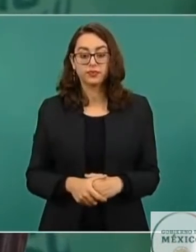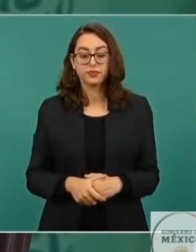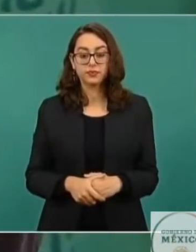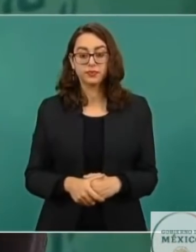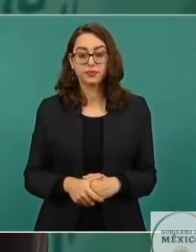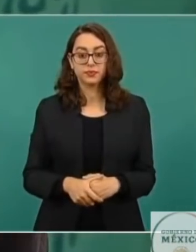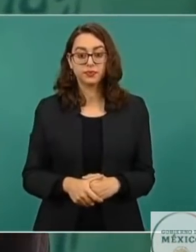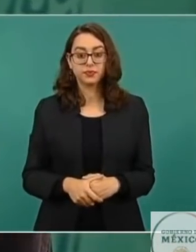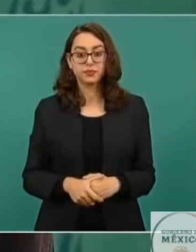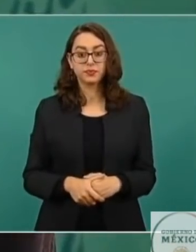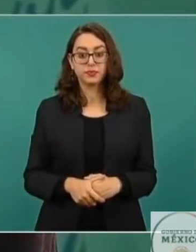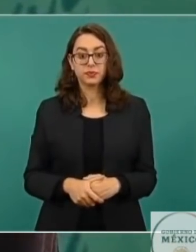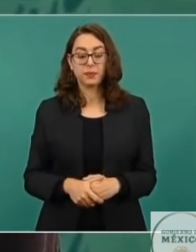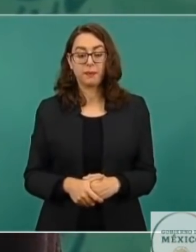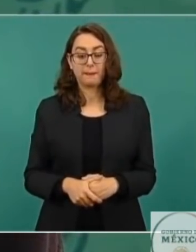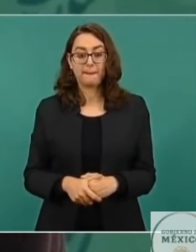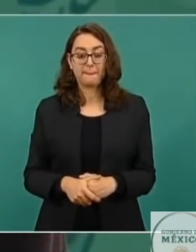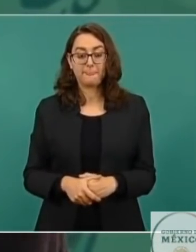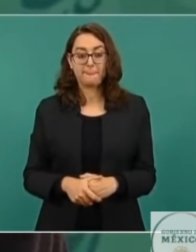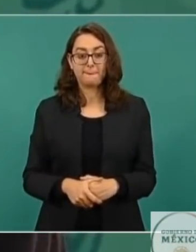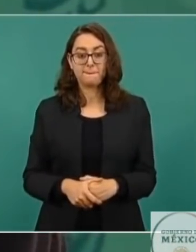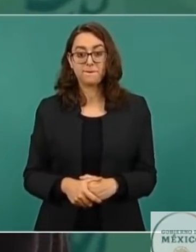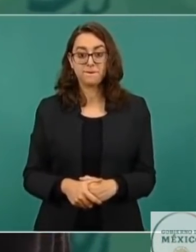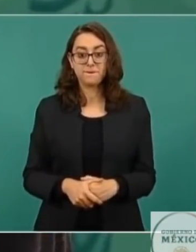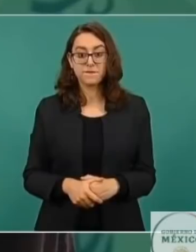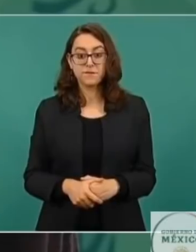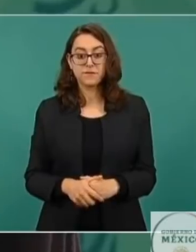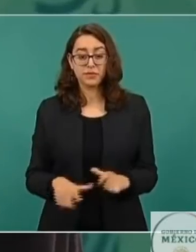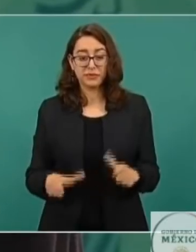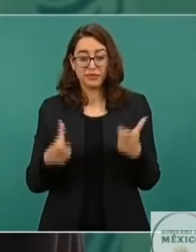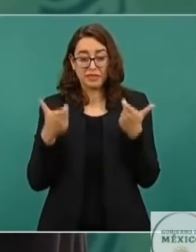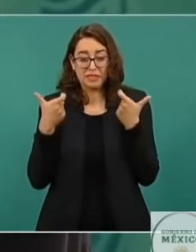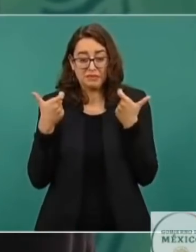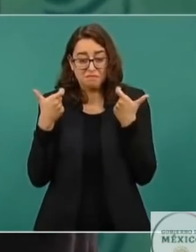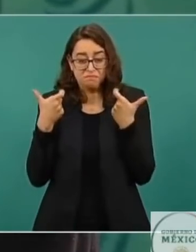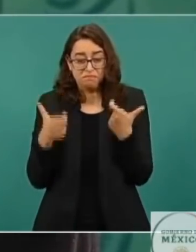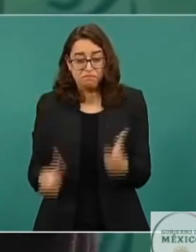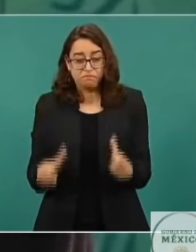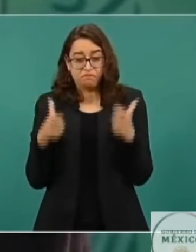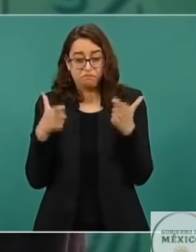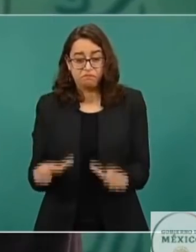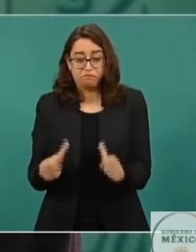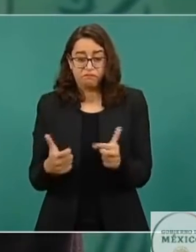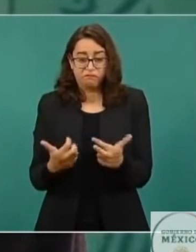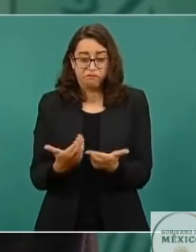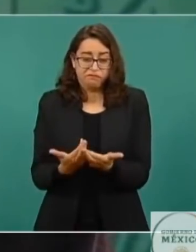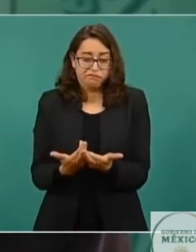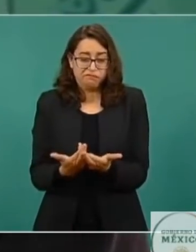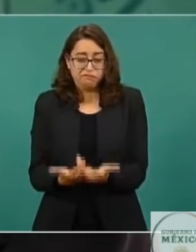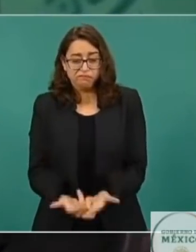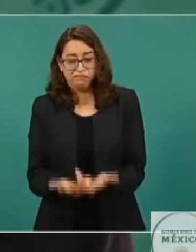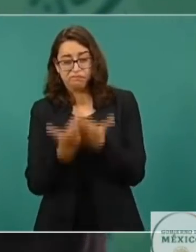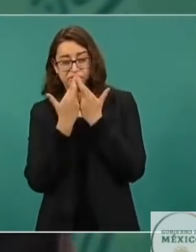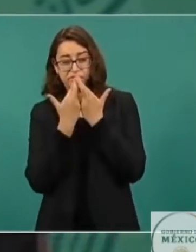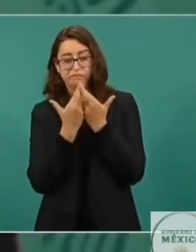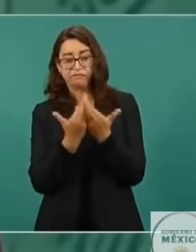Porque nunca se había acumulado tanto dinero, nunca en la historia del mundo se había acumulado